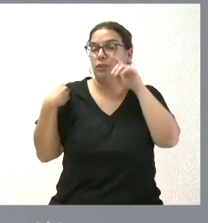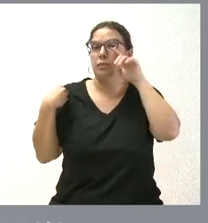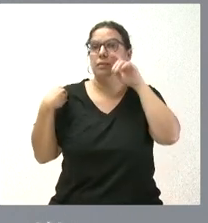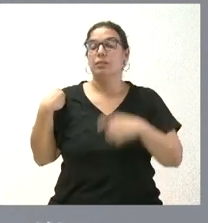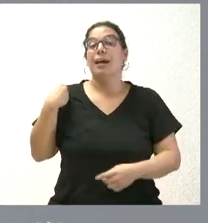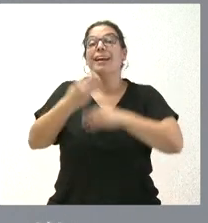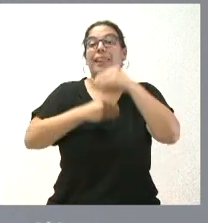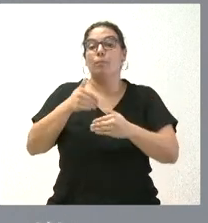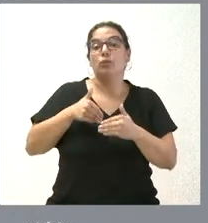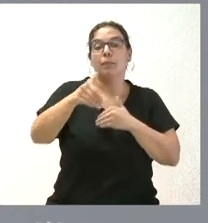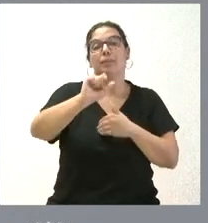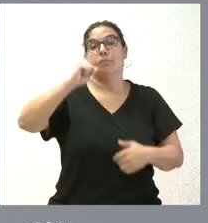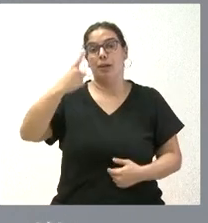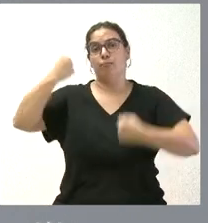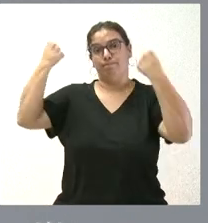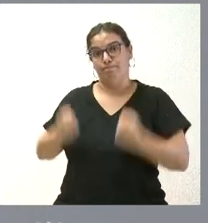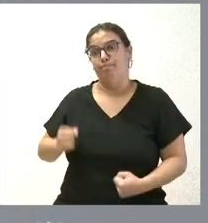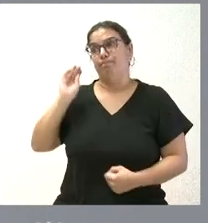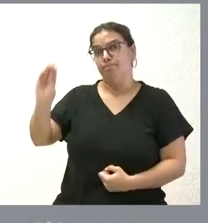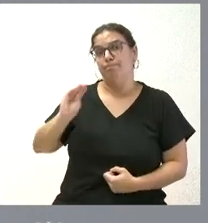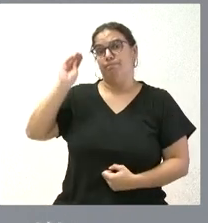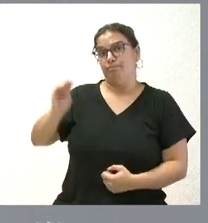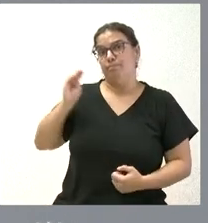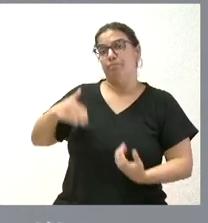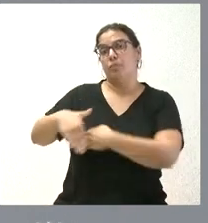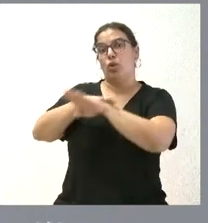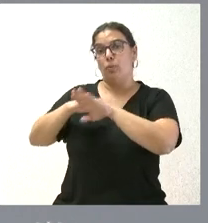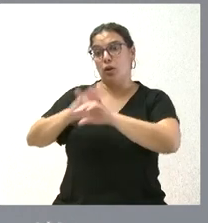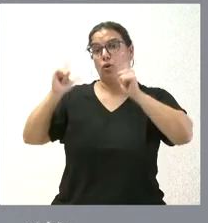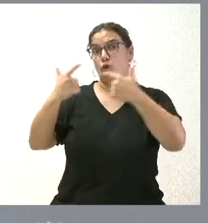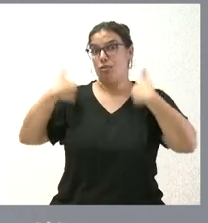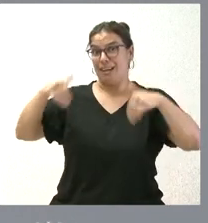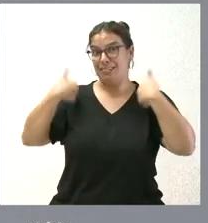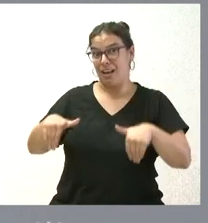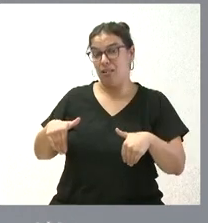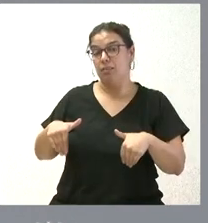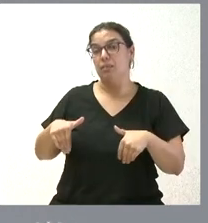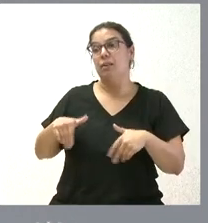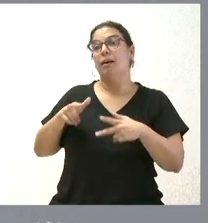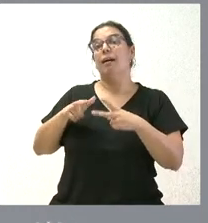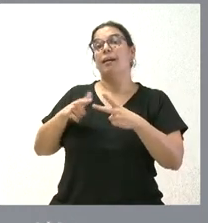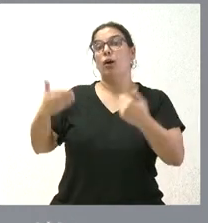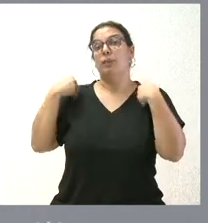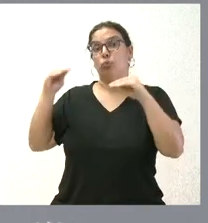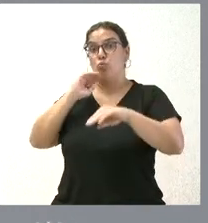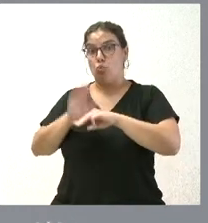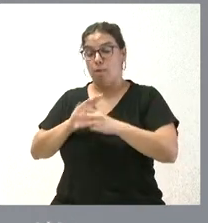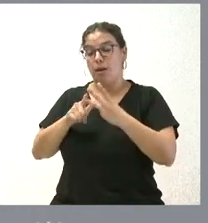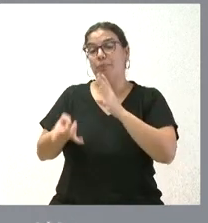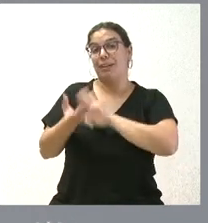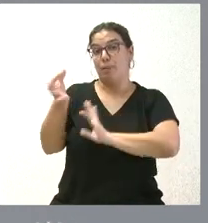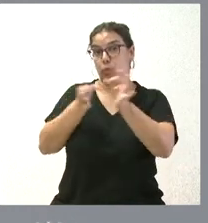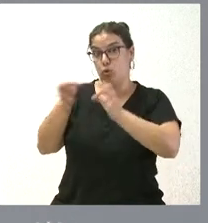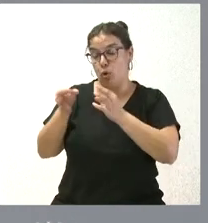es lo que vamos a hacer, primero insistir al Gobierno en que esa reunión se produzca, que desarrolle sus competencias, que ponga en marcha un